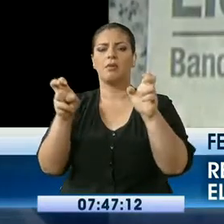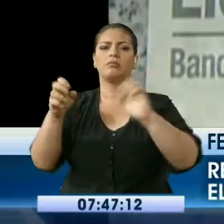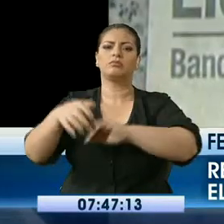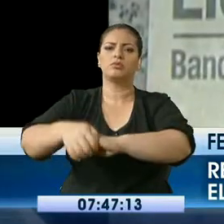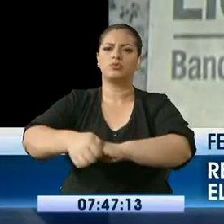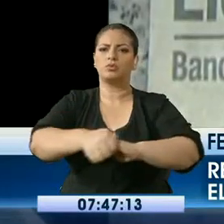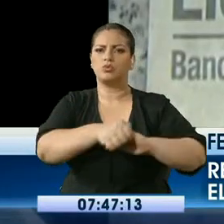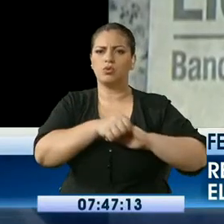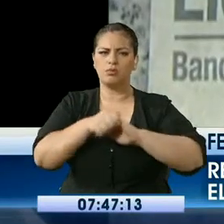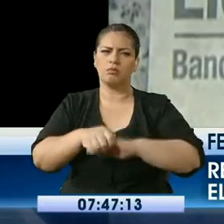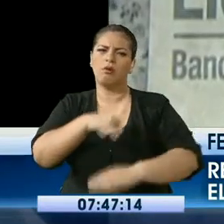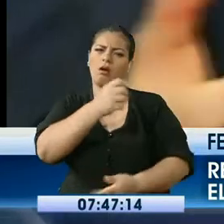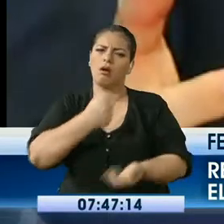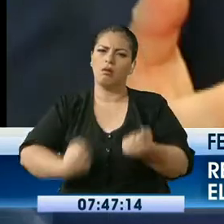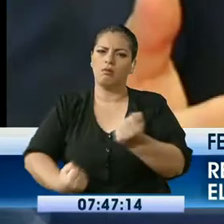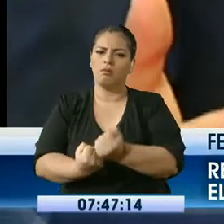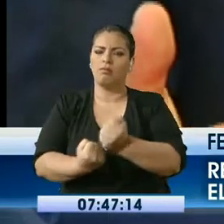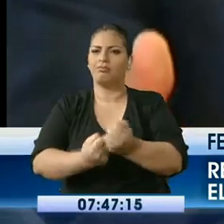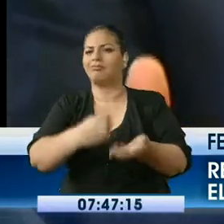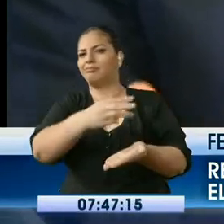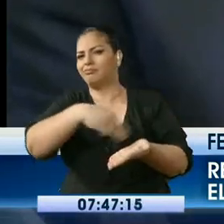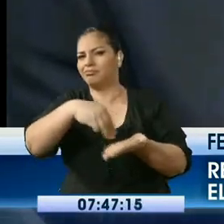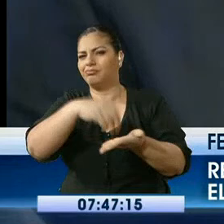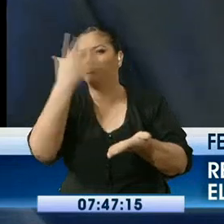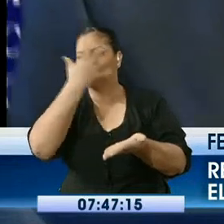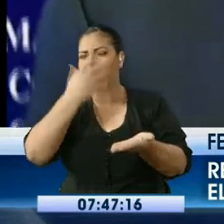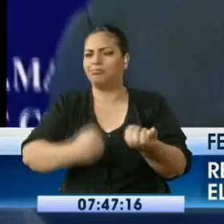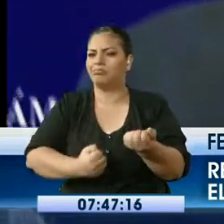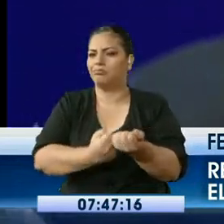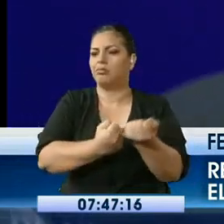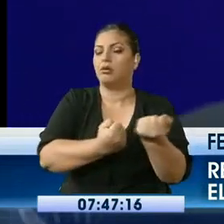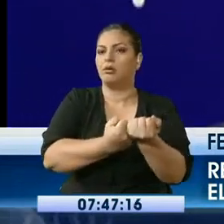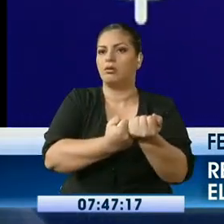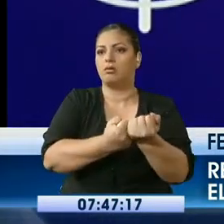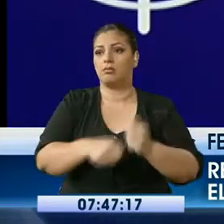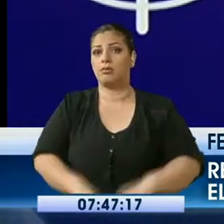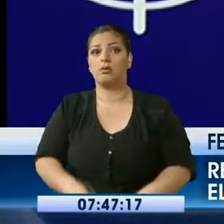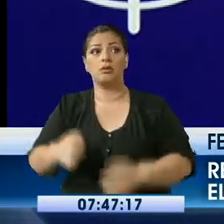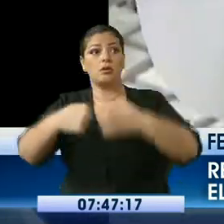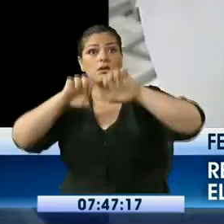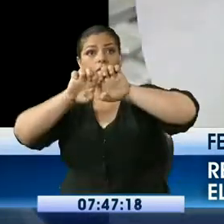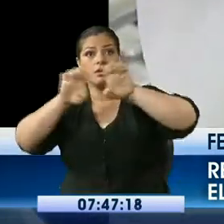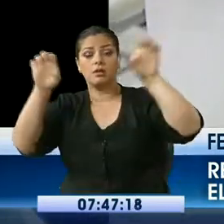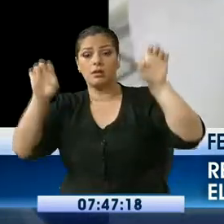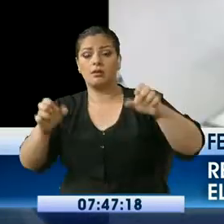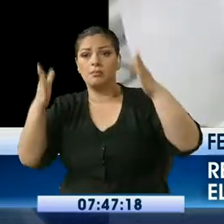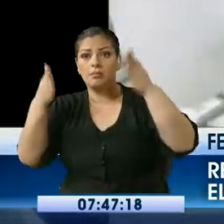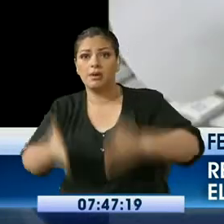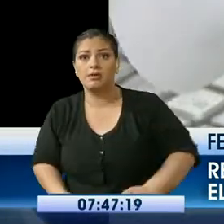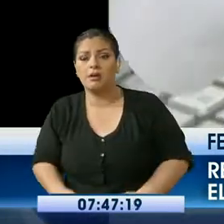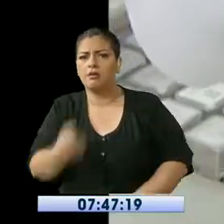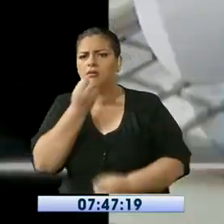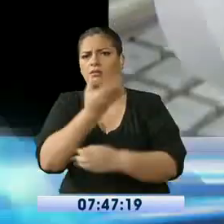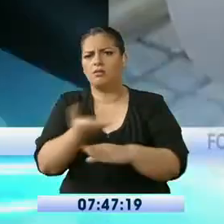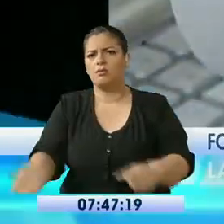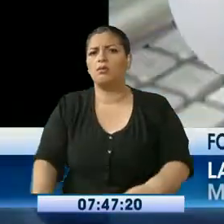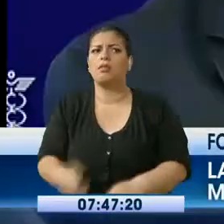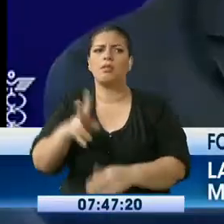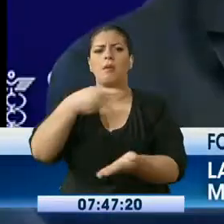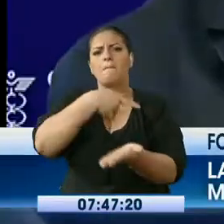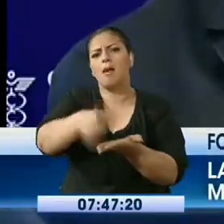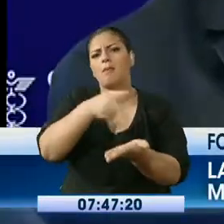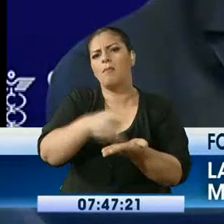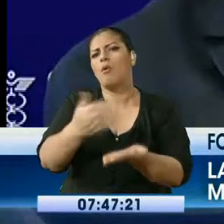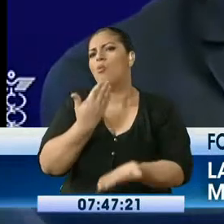cifras del Banco Central, los empresarios insisten en que el dinero electrónico no termina de generar la confianza necesaria.